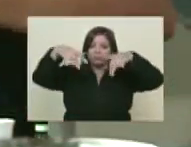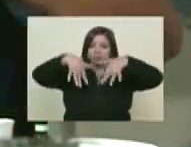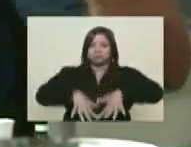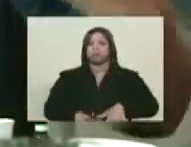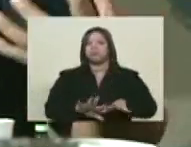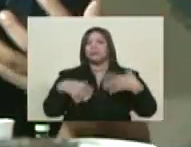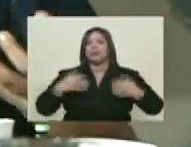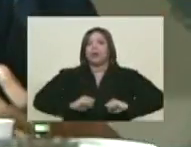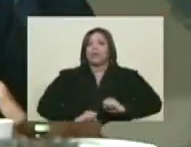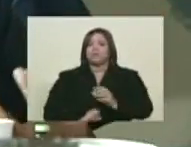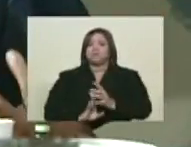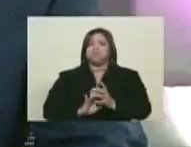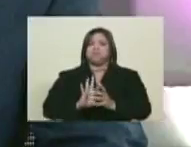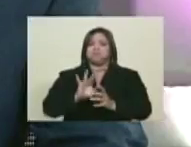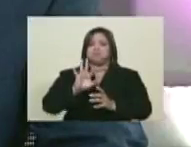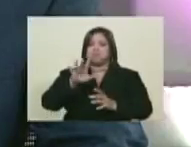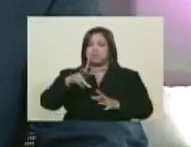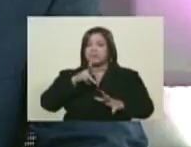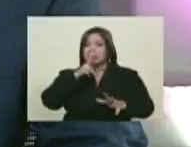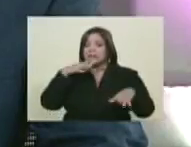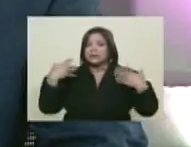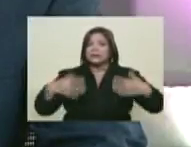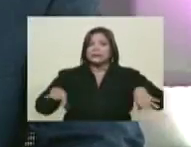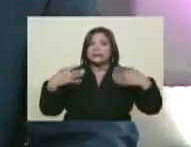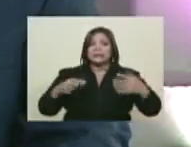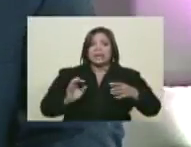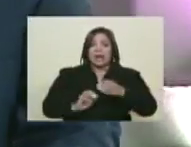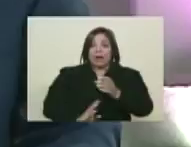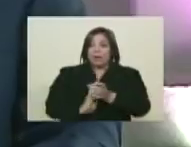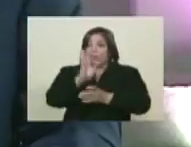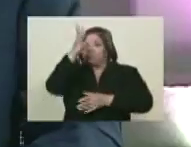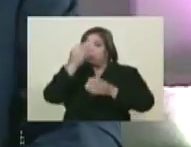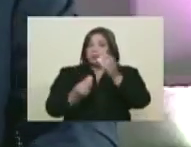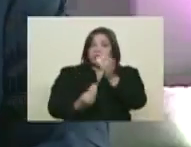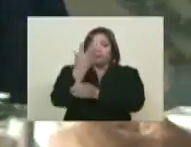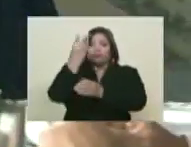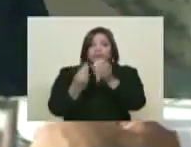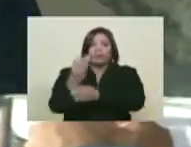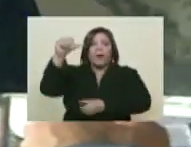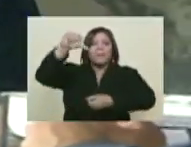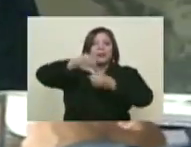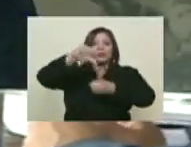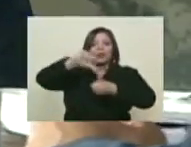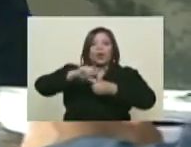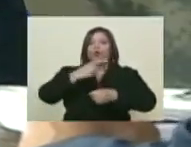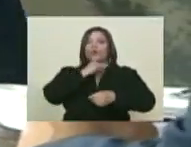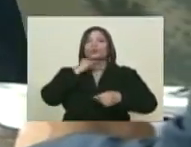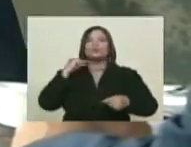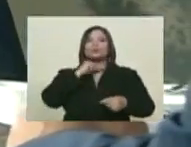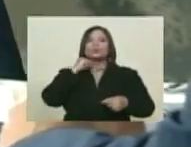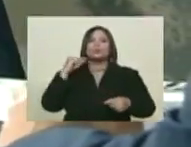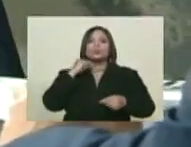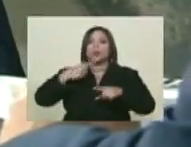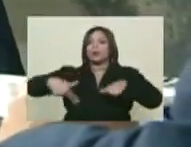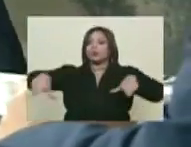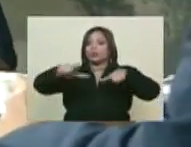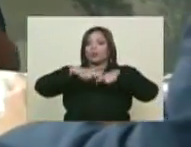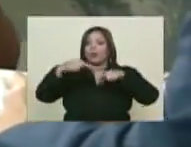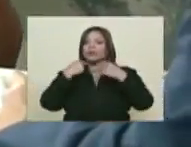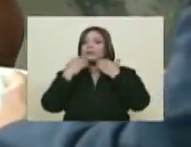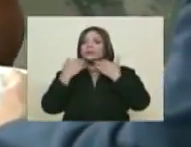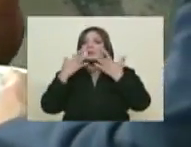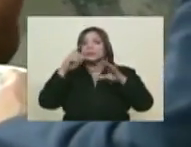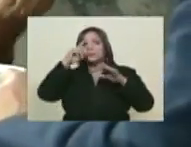empezó a emanar de una manera incontrolable el petróleo. Se cuenta que los sacerdotes, los curas de la región, de la zona fronteriza,